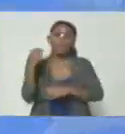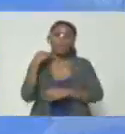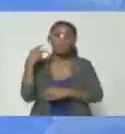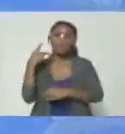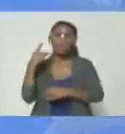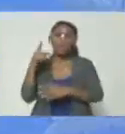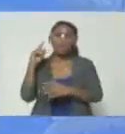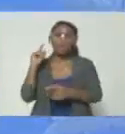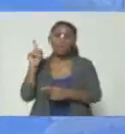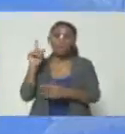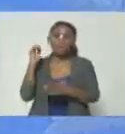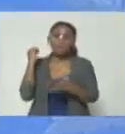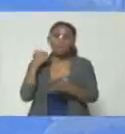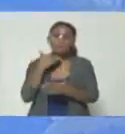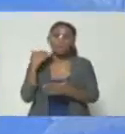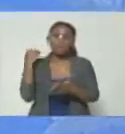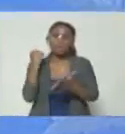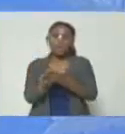atentado